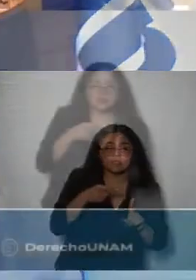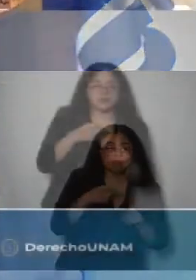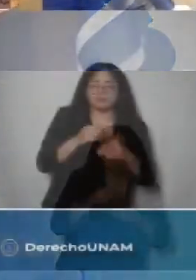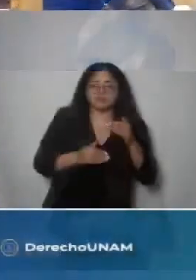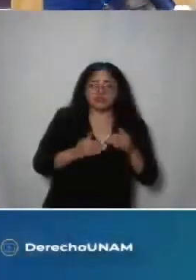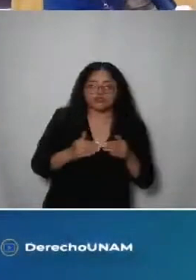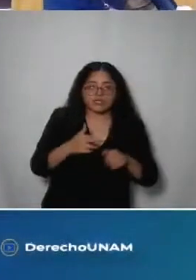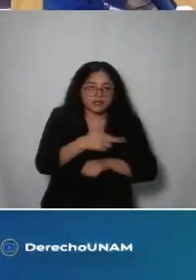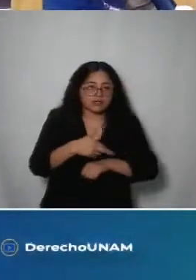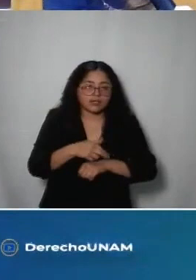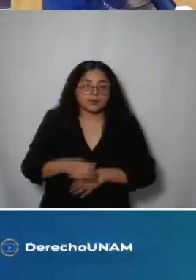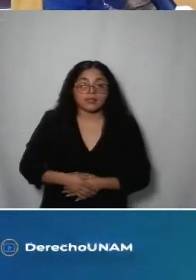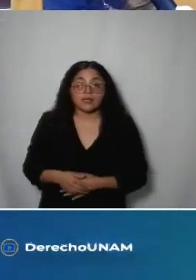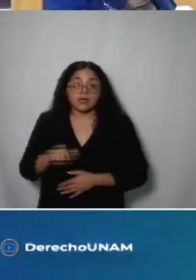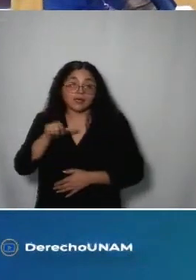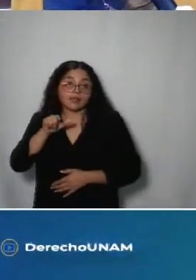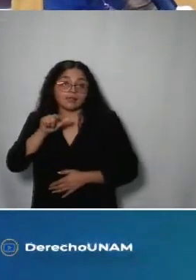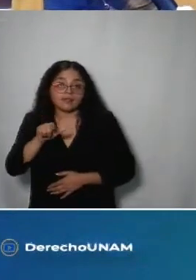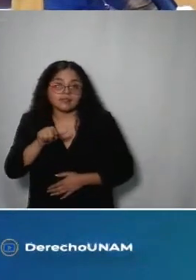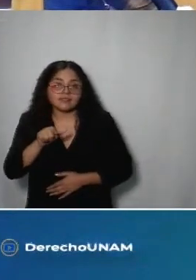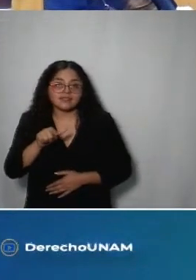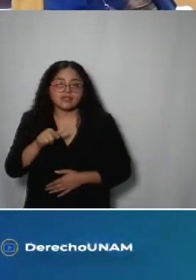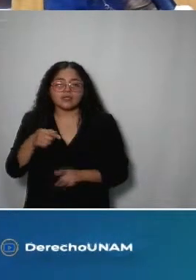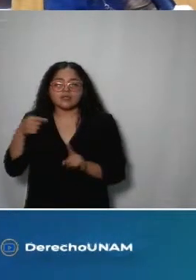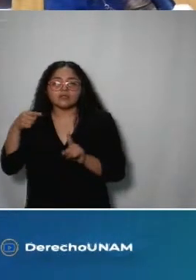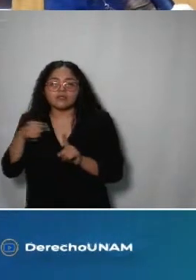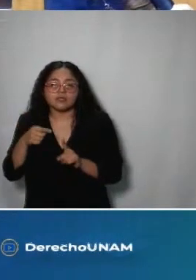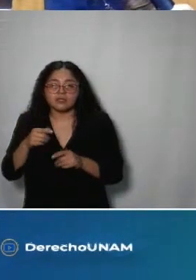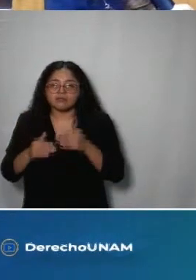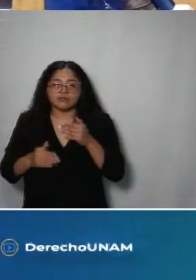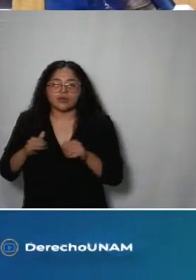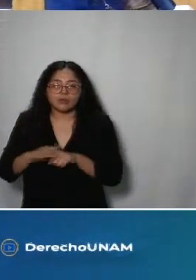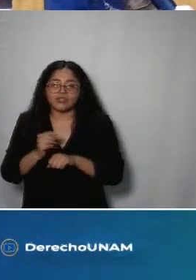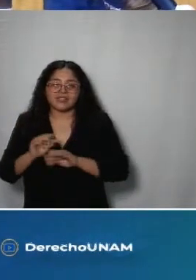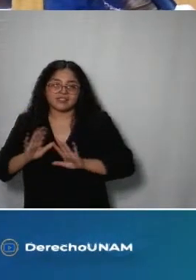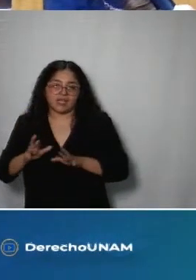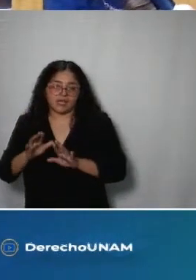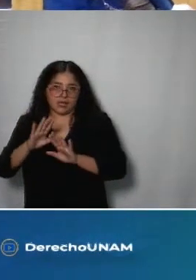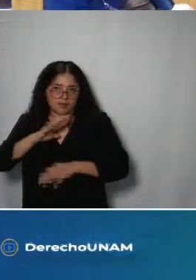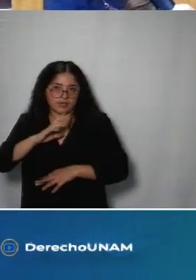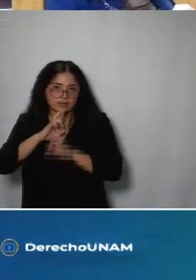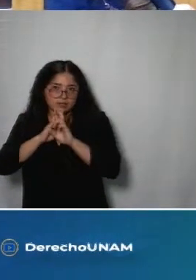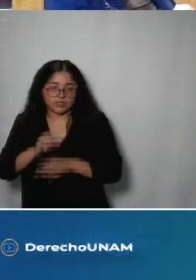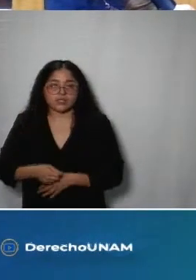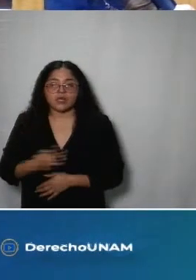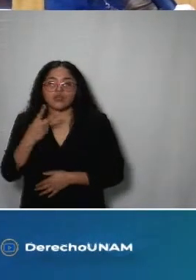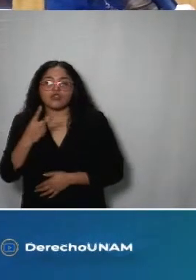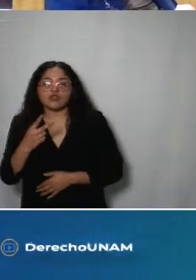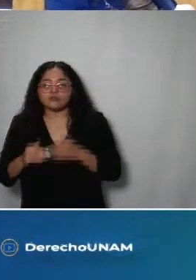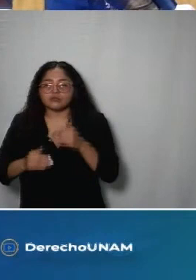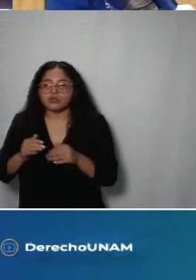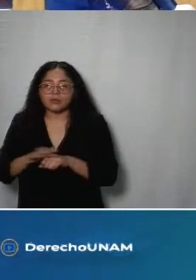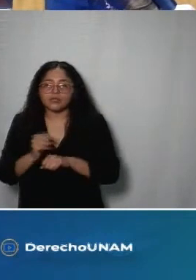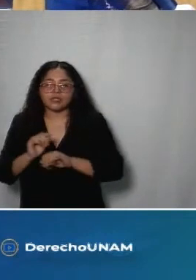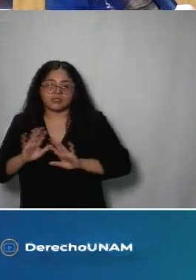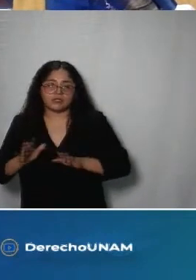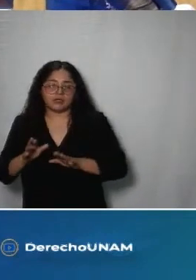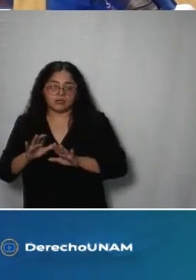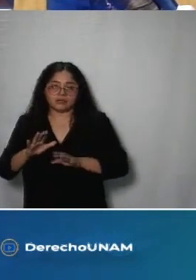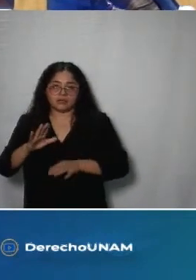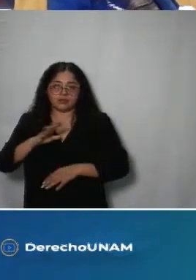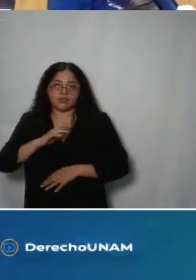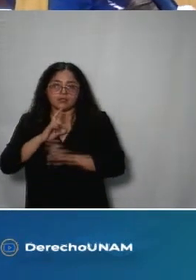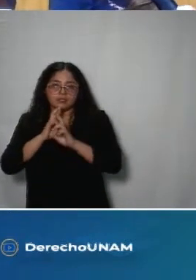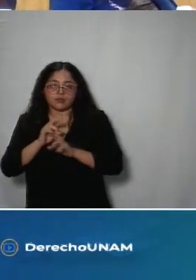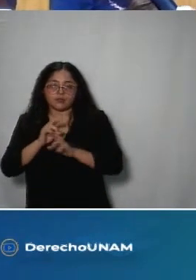sobrecer por improcedente 17 con el sentido de sobrecer por quedar sin materia y 2 con el sentido de sobrecer por quedar sin materia y